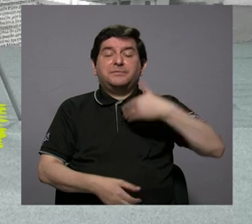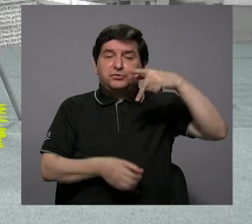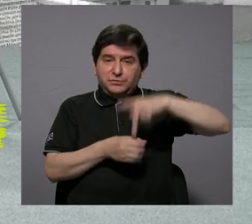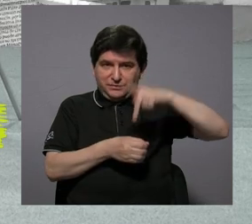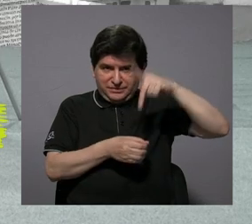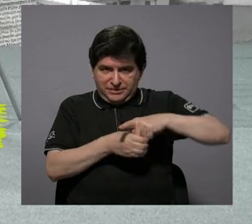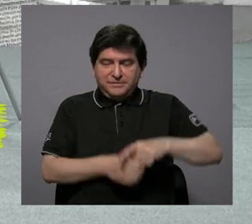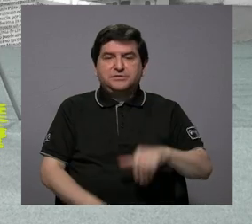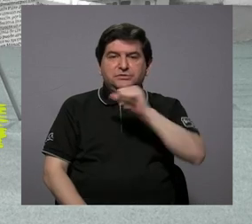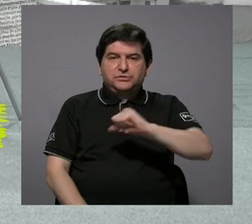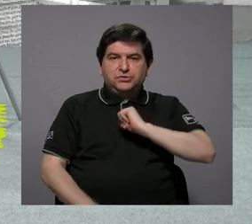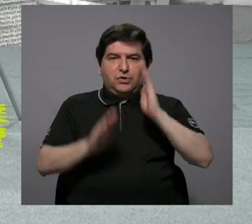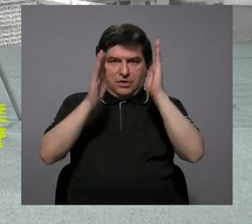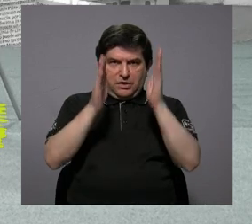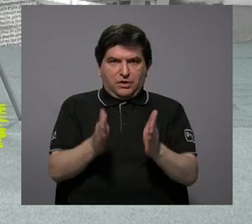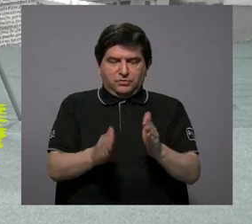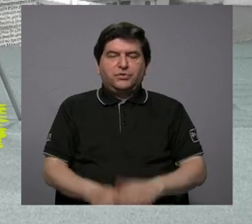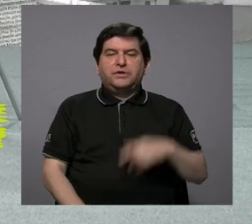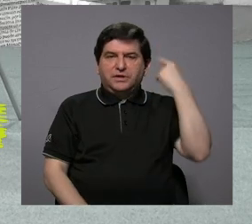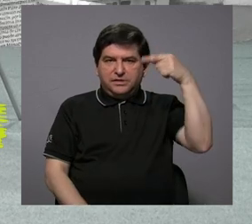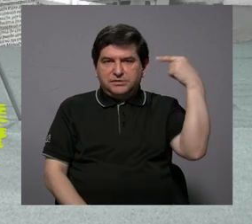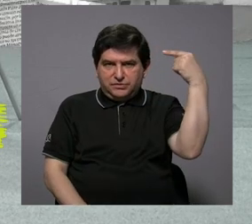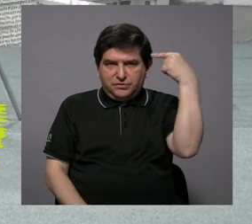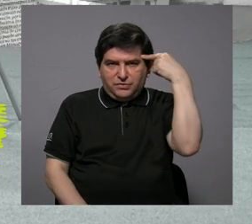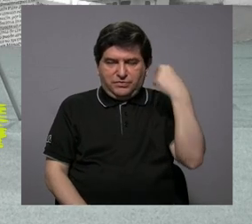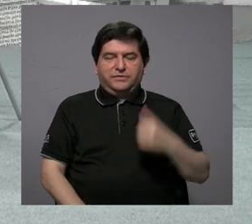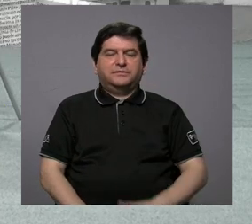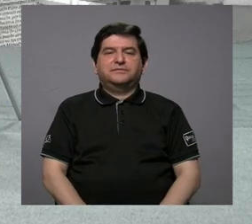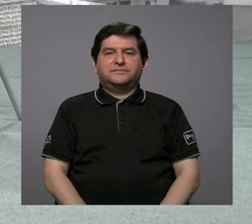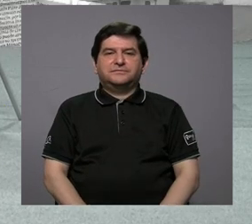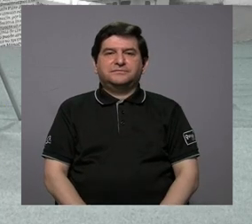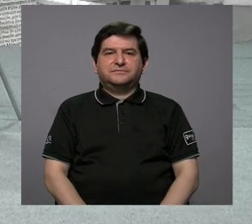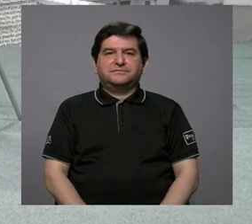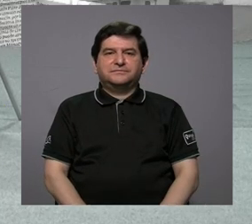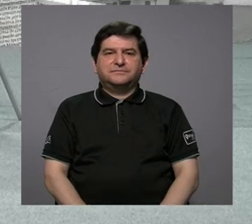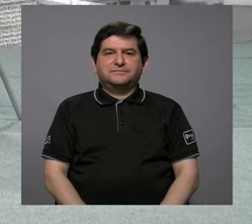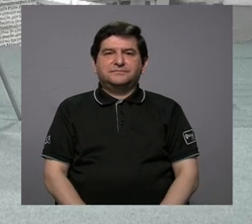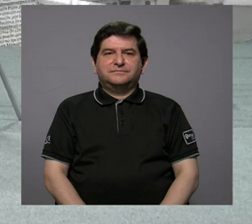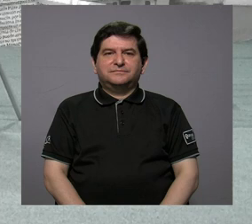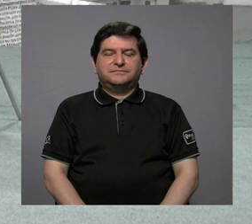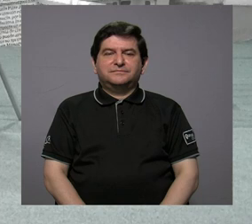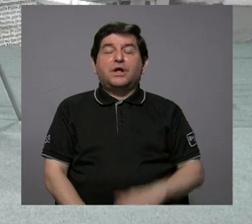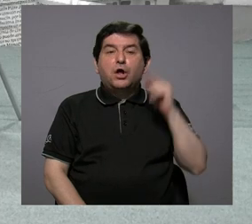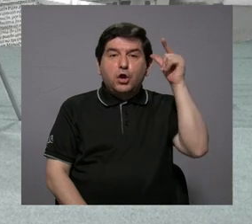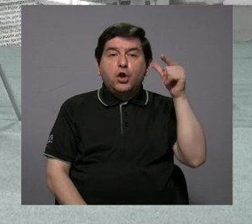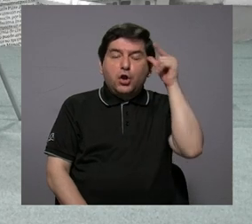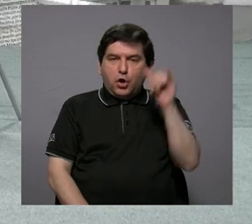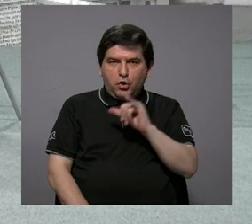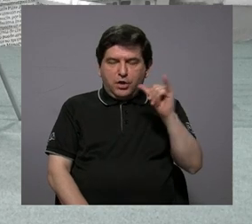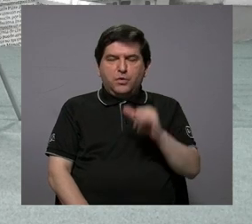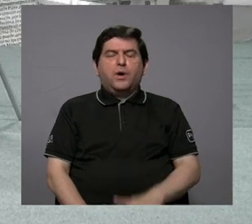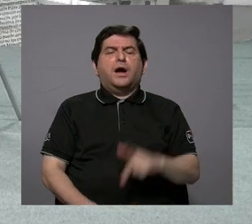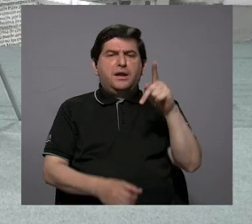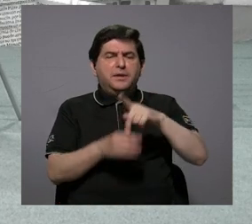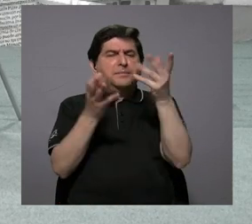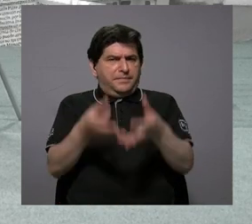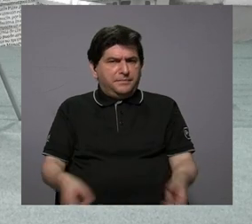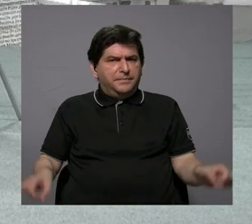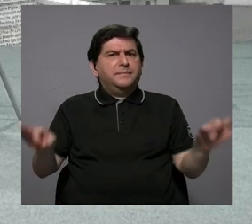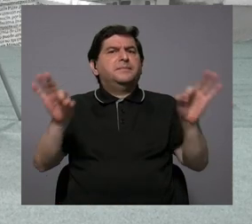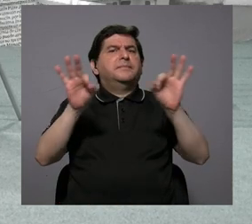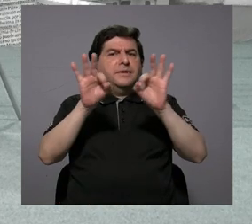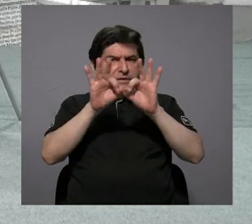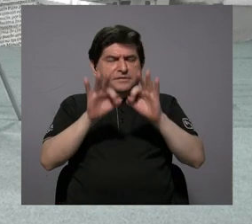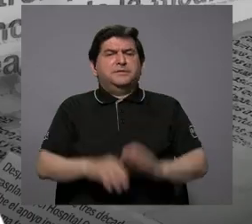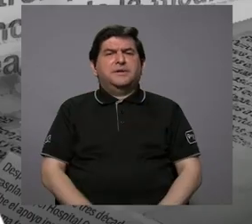y esperamos tener la participación de las autoridades gubernamentales aquí, pues obviamente también una buena